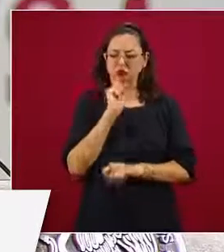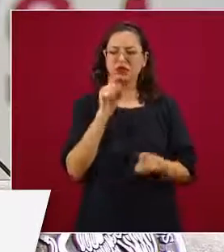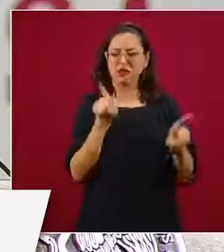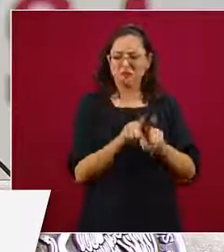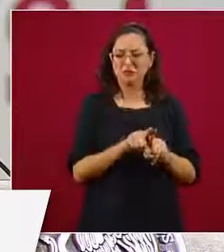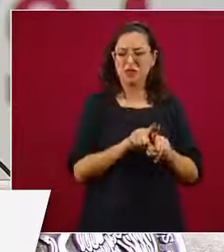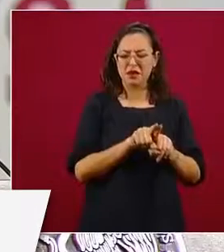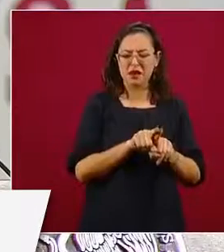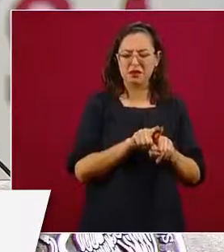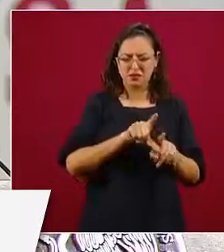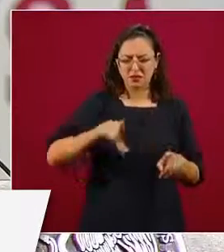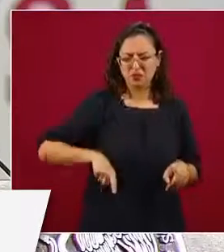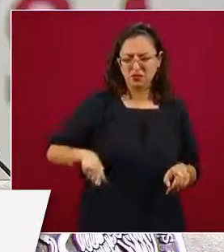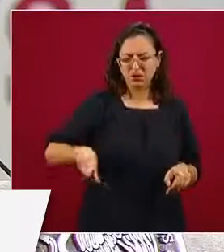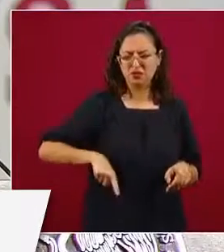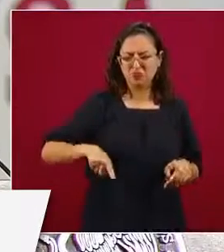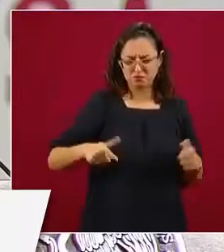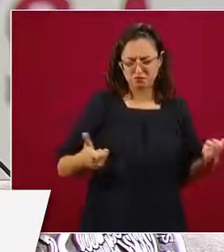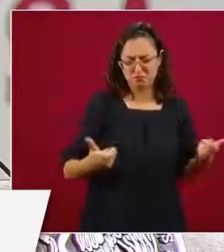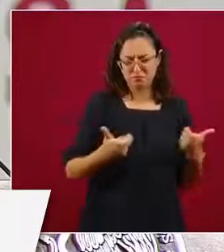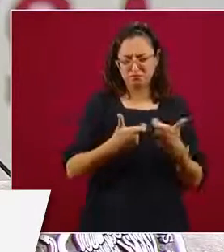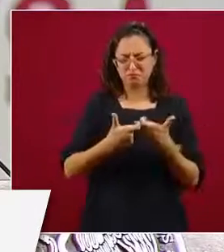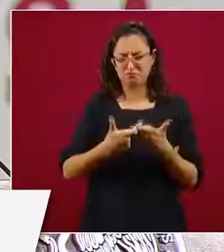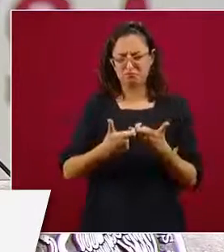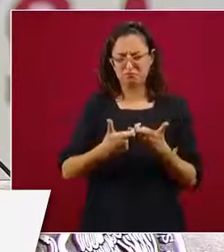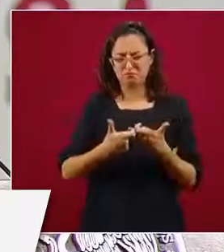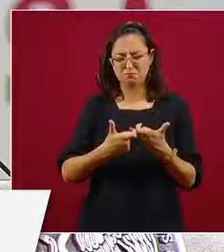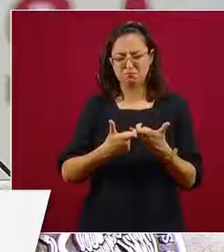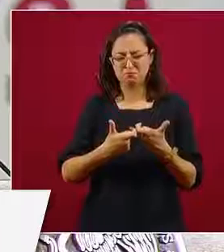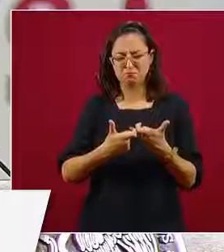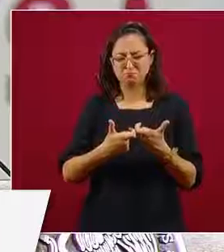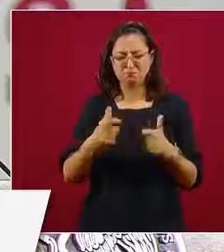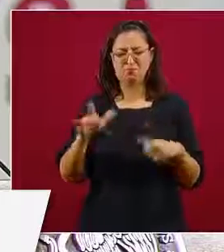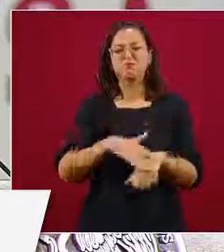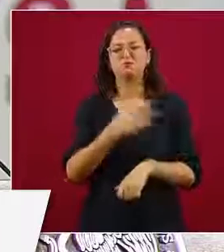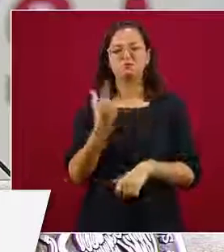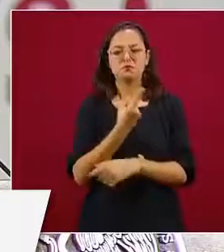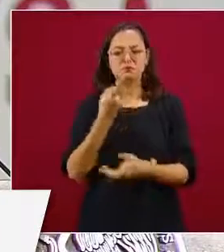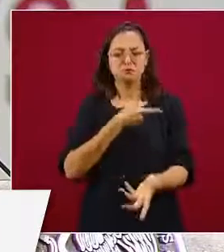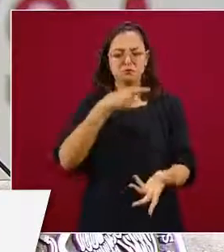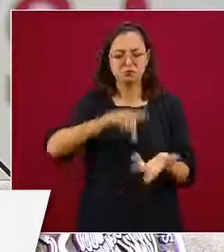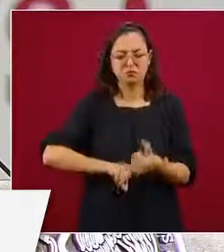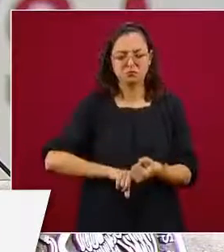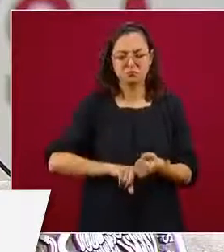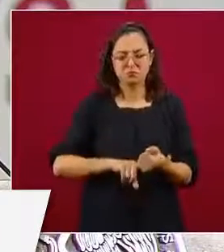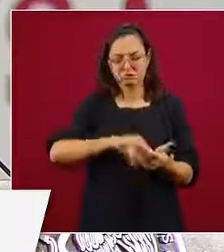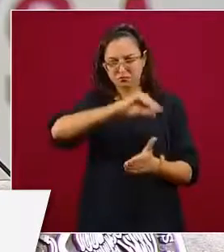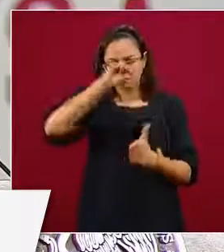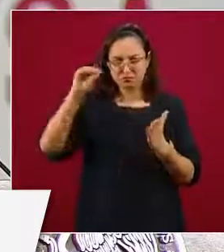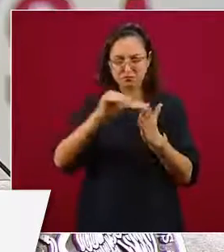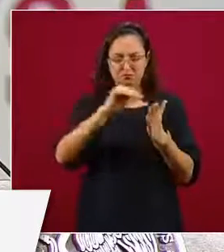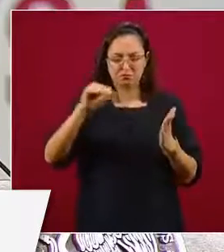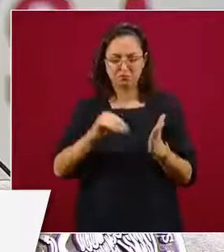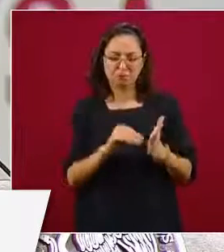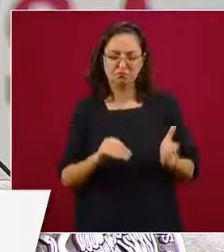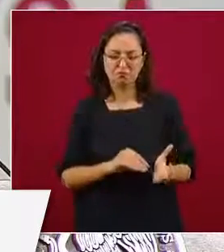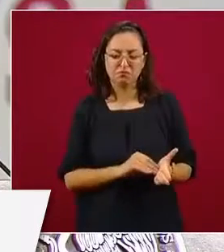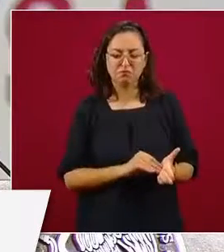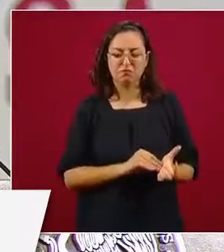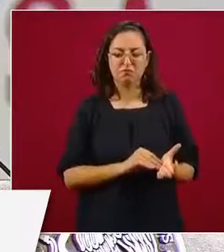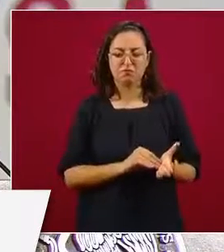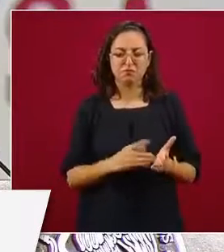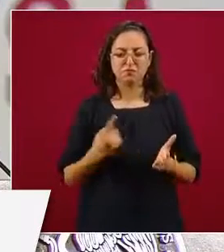porque se están incluyendo las pensiones